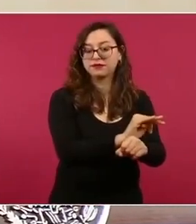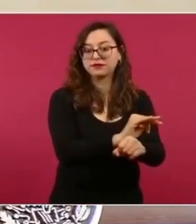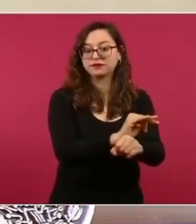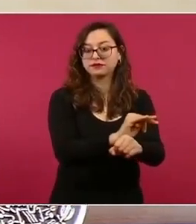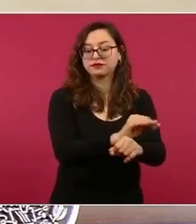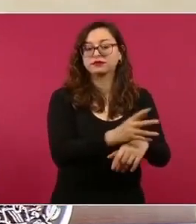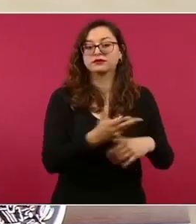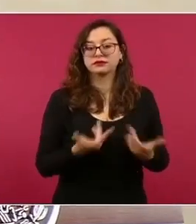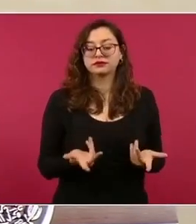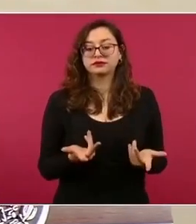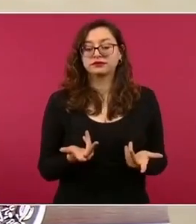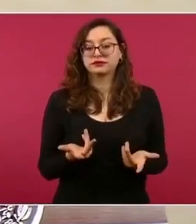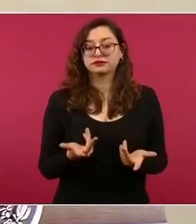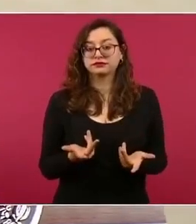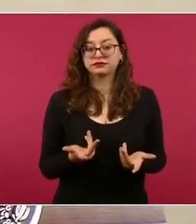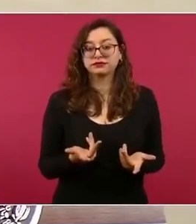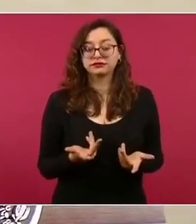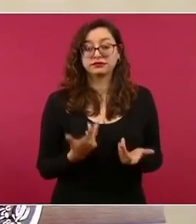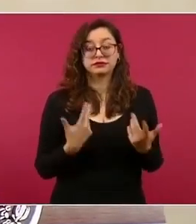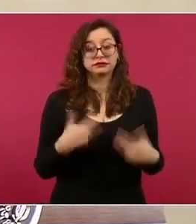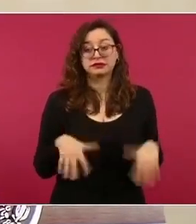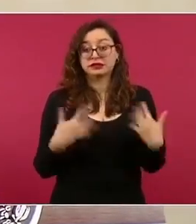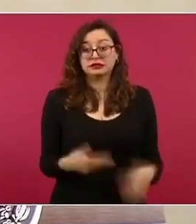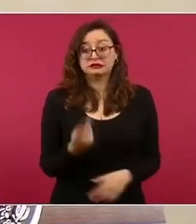llegan a ser decisivos